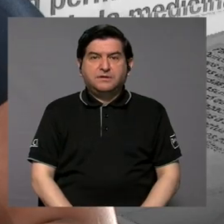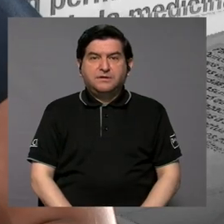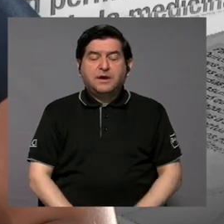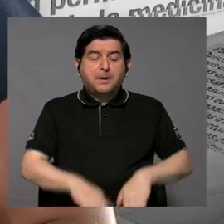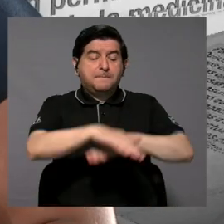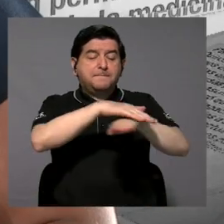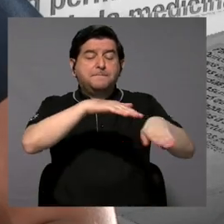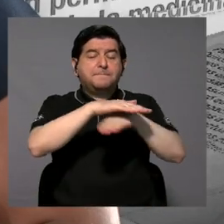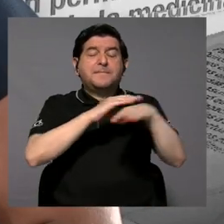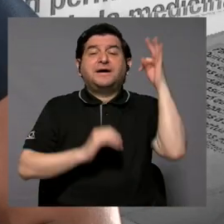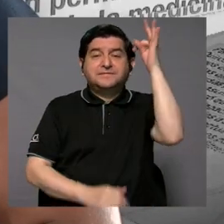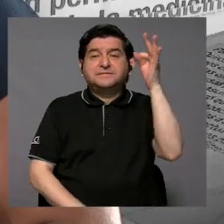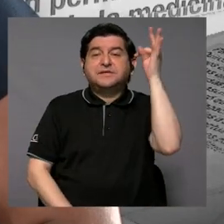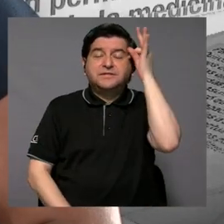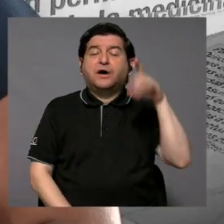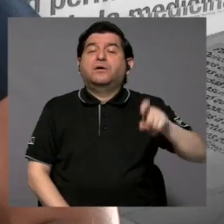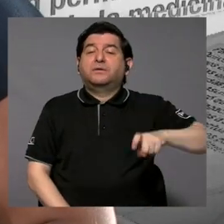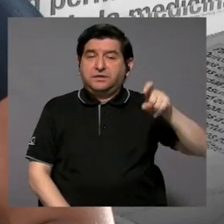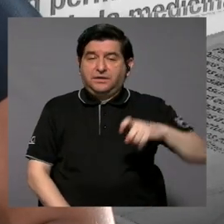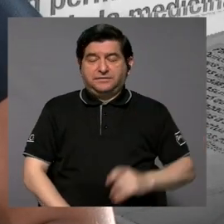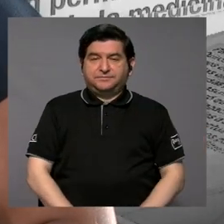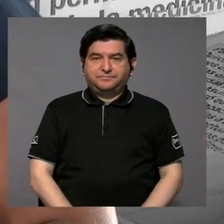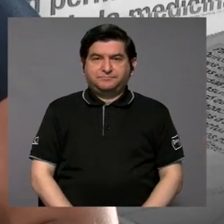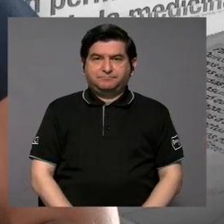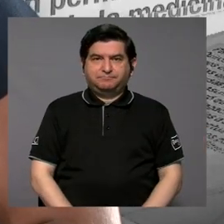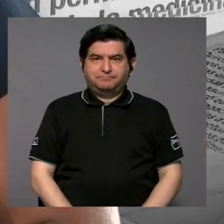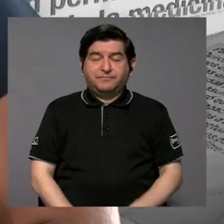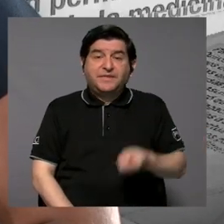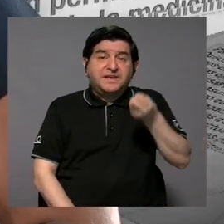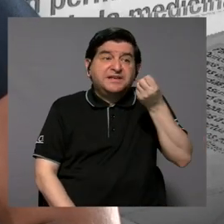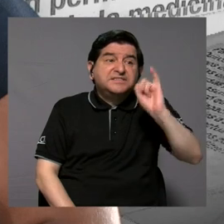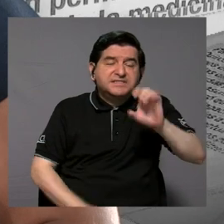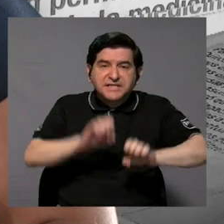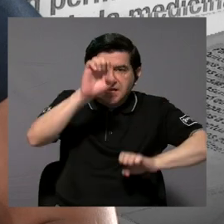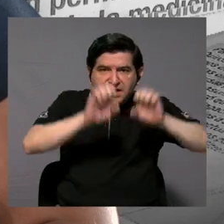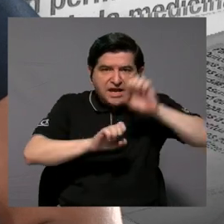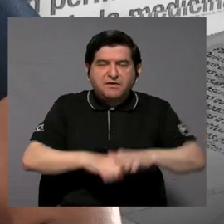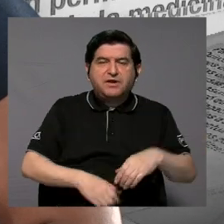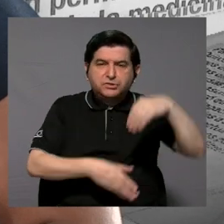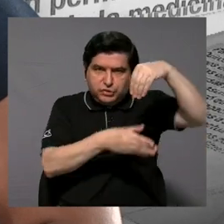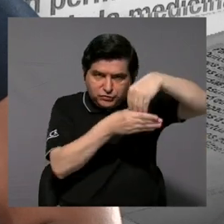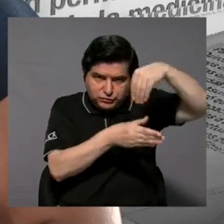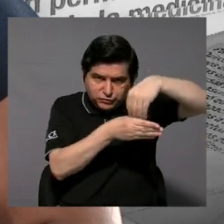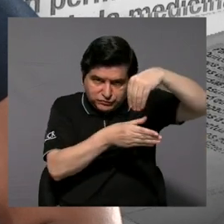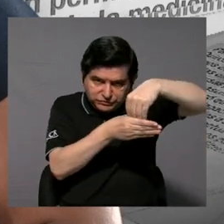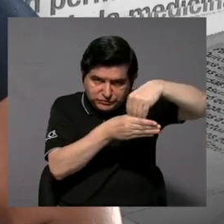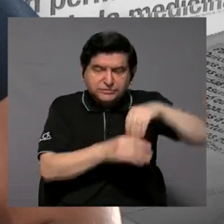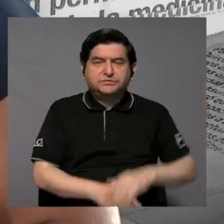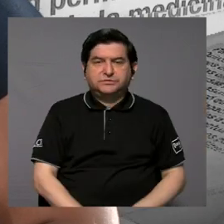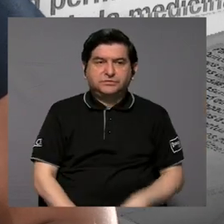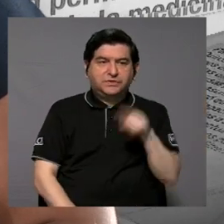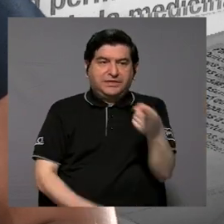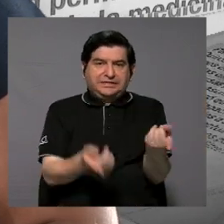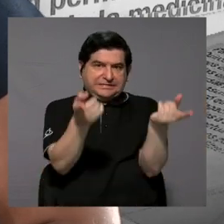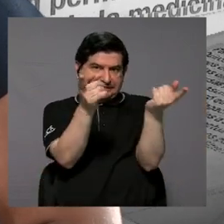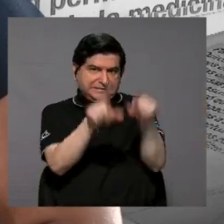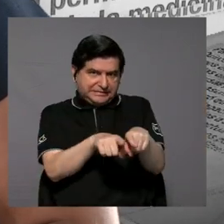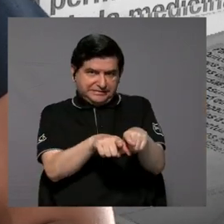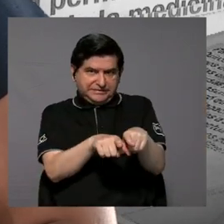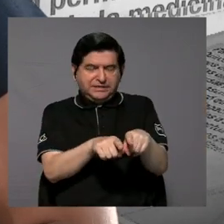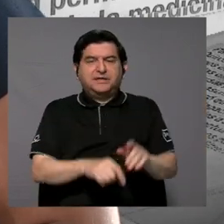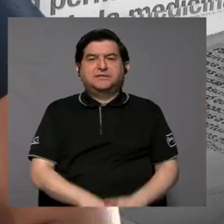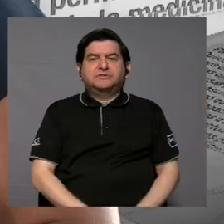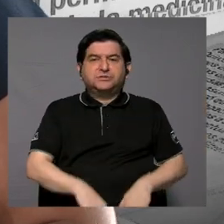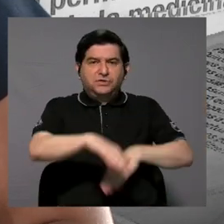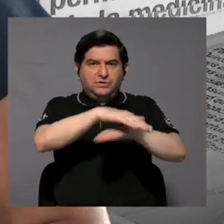sustentadas teóricamente, en el caso de si fueran evaluaciones con contenido, estas pues tienen que